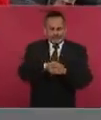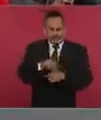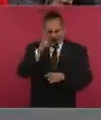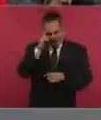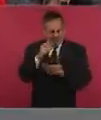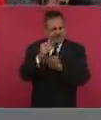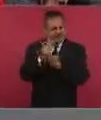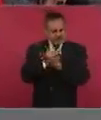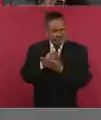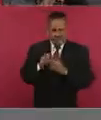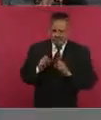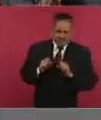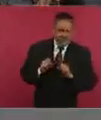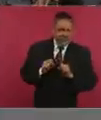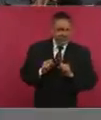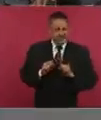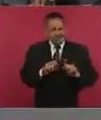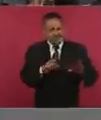impunidad,